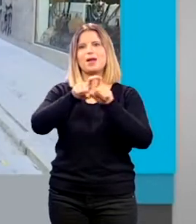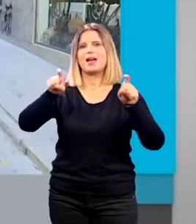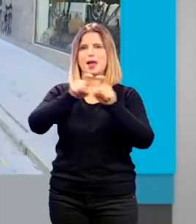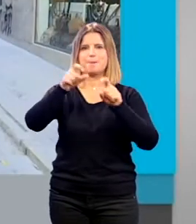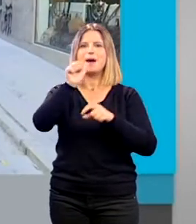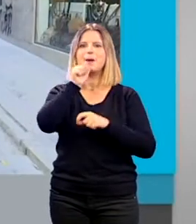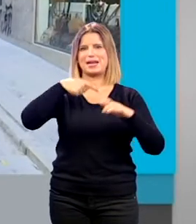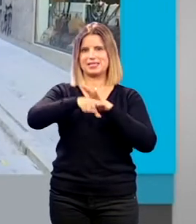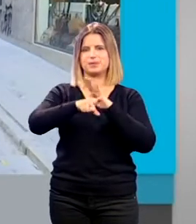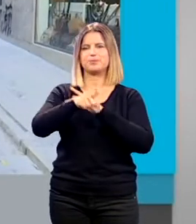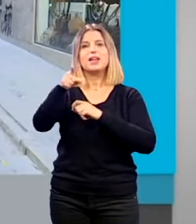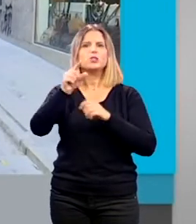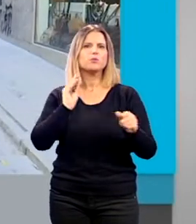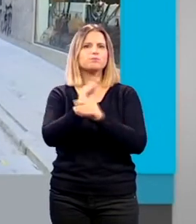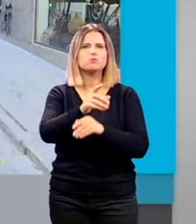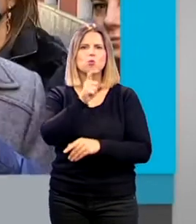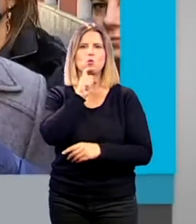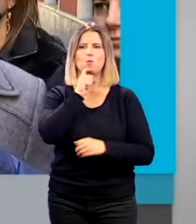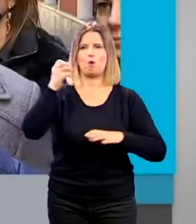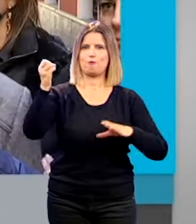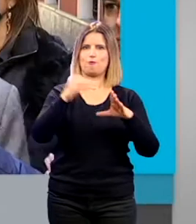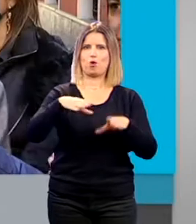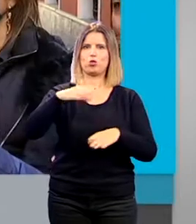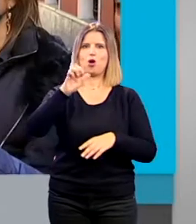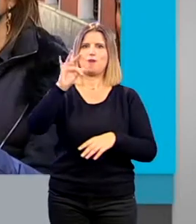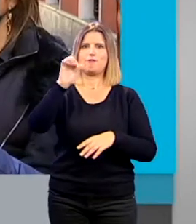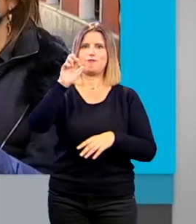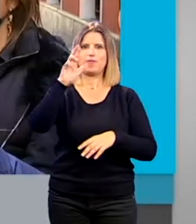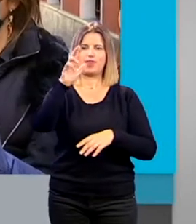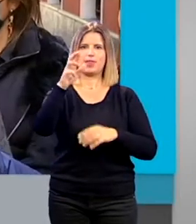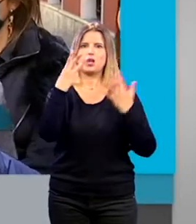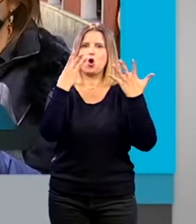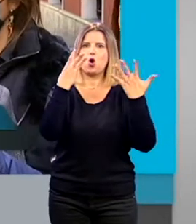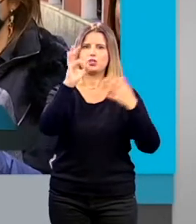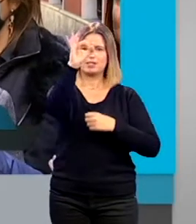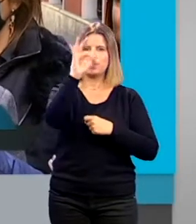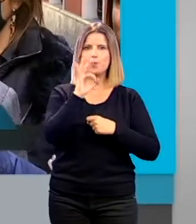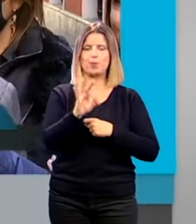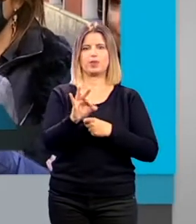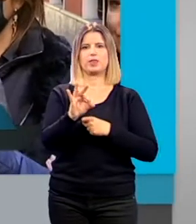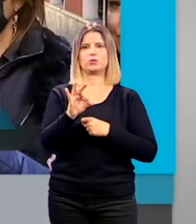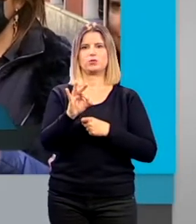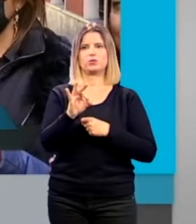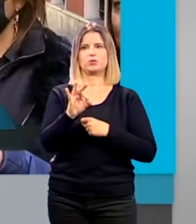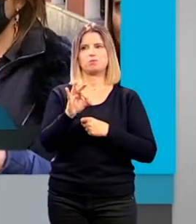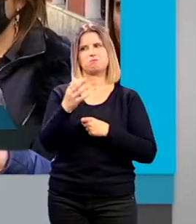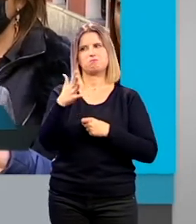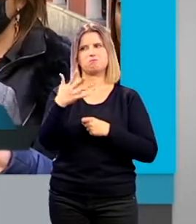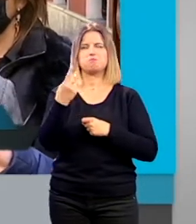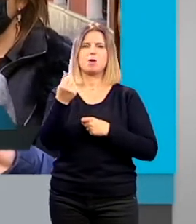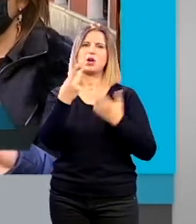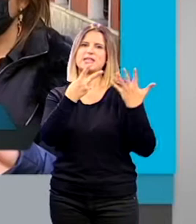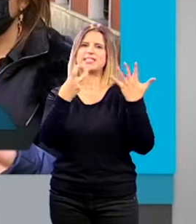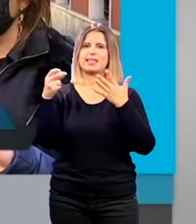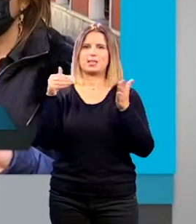se financia con fondos FEDER el proyecto al 80% el proyecto de intervención urbanística está rondando los 700.000 euros